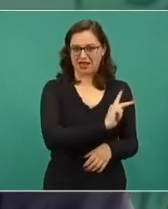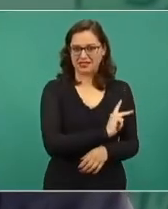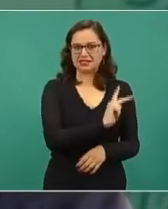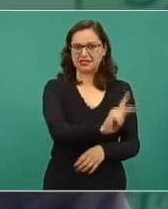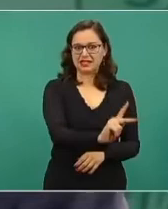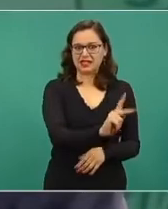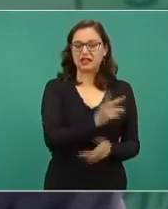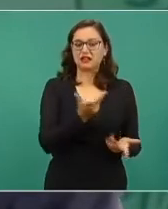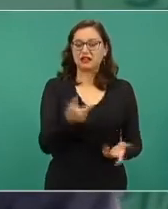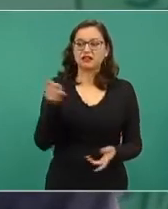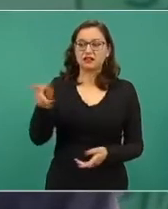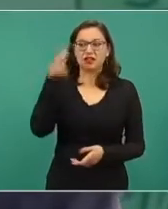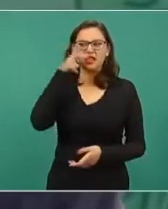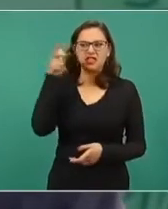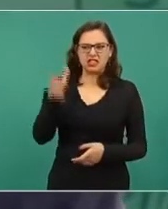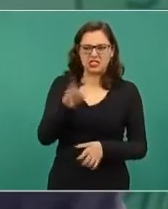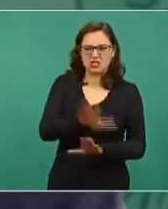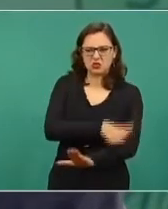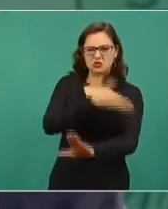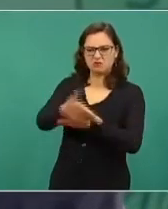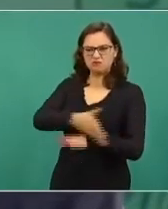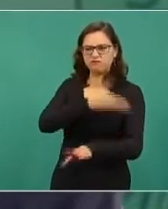contra Hidalgo.